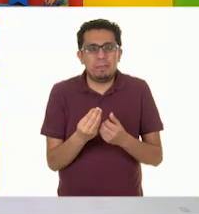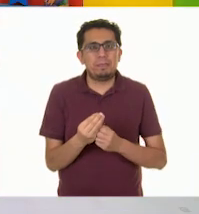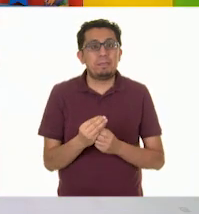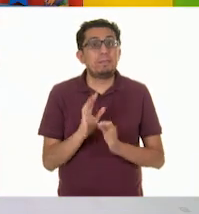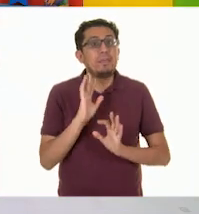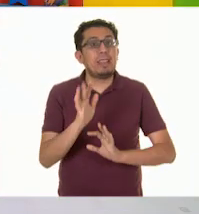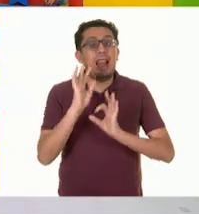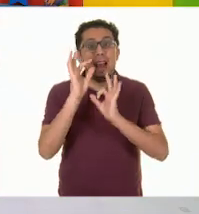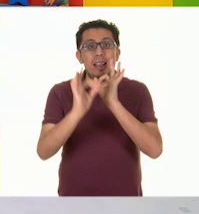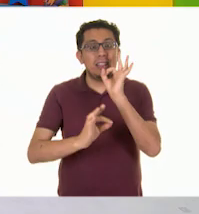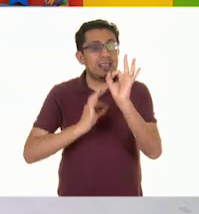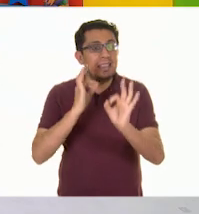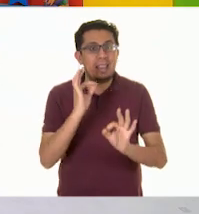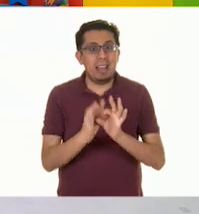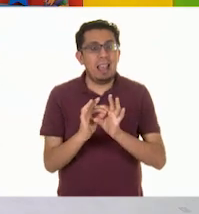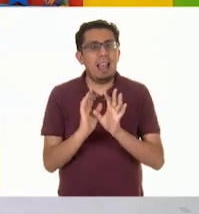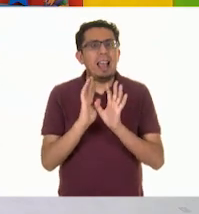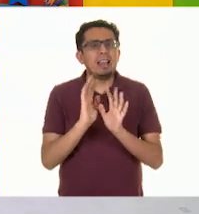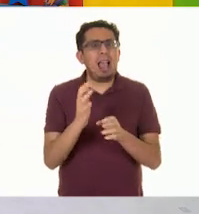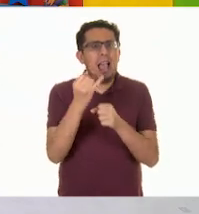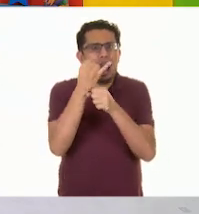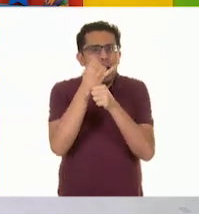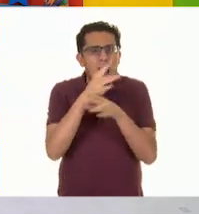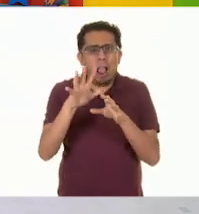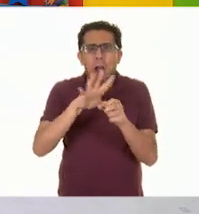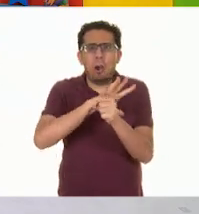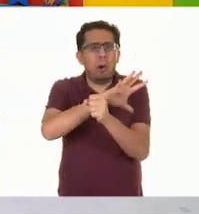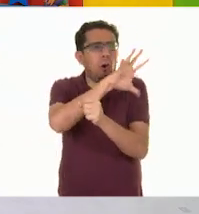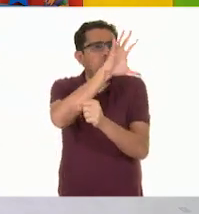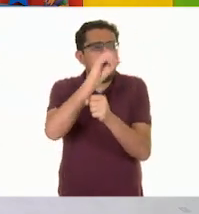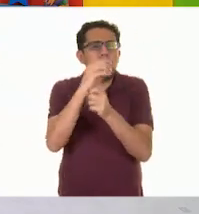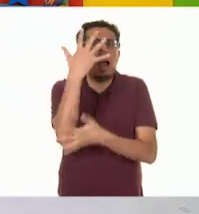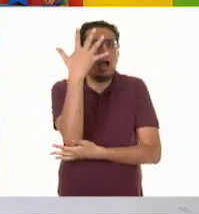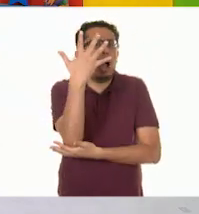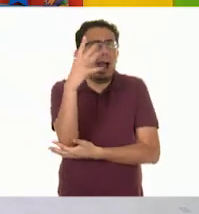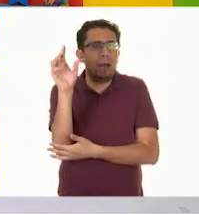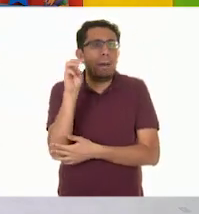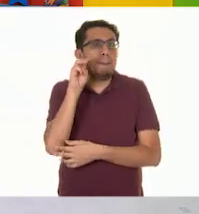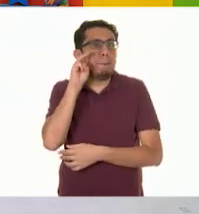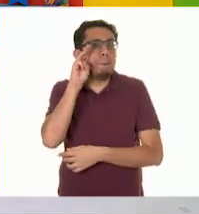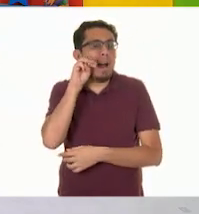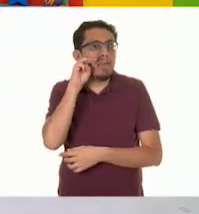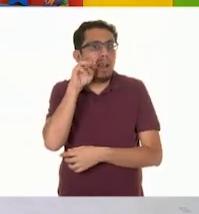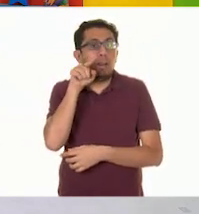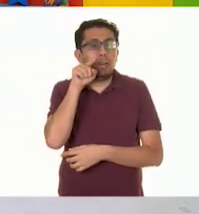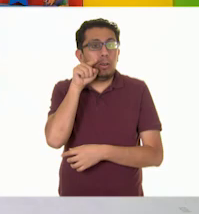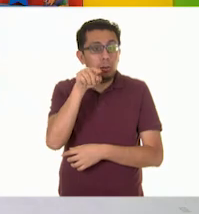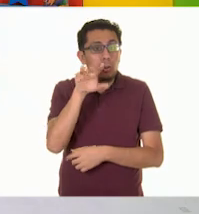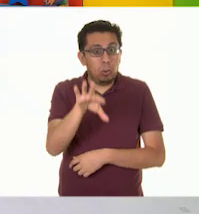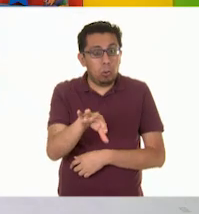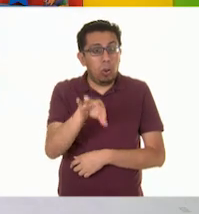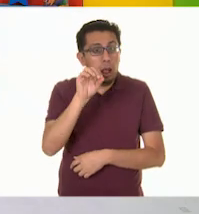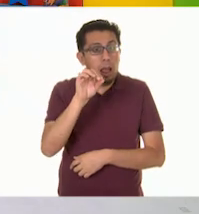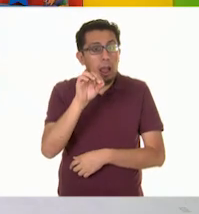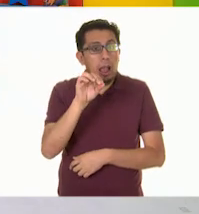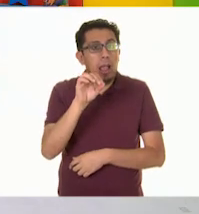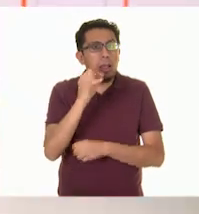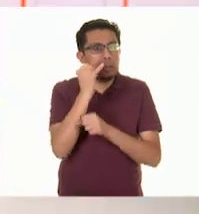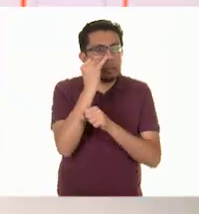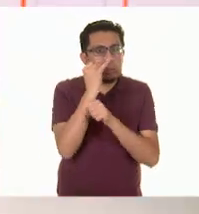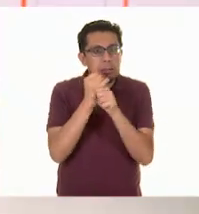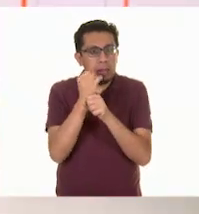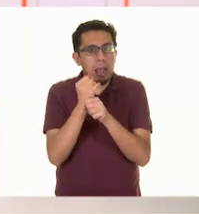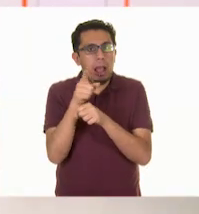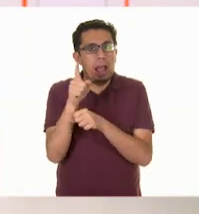¡Listo, Ana! Ya tenemos toda la información del mandarino. Oye, cuéntame, ¿encontraste algo sobre el manzano? A ver,